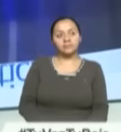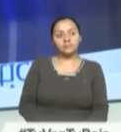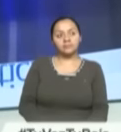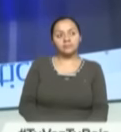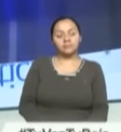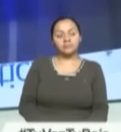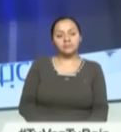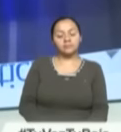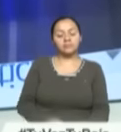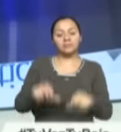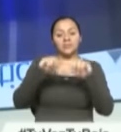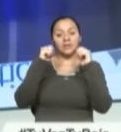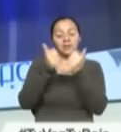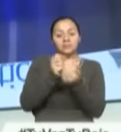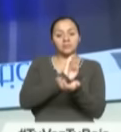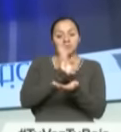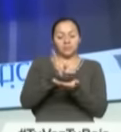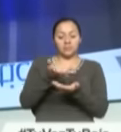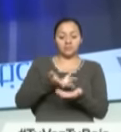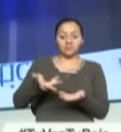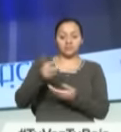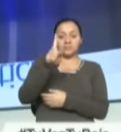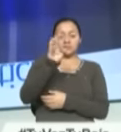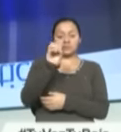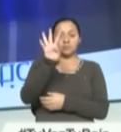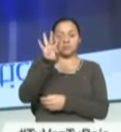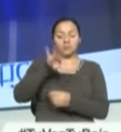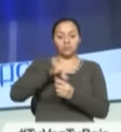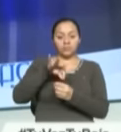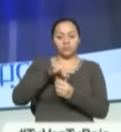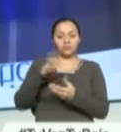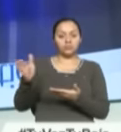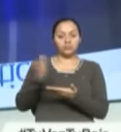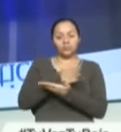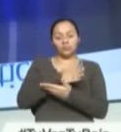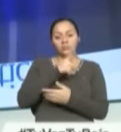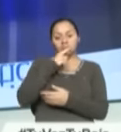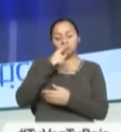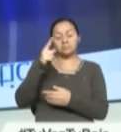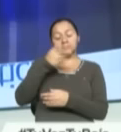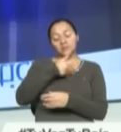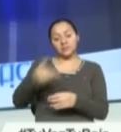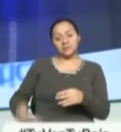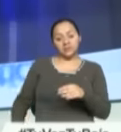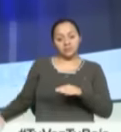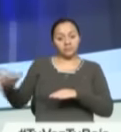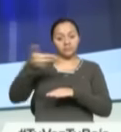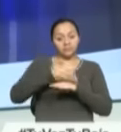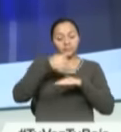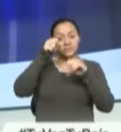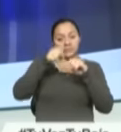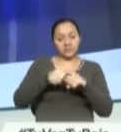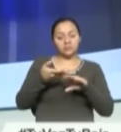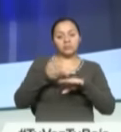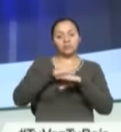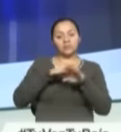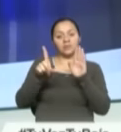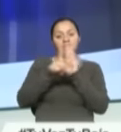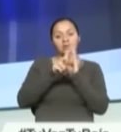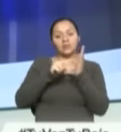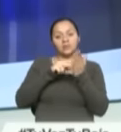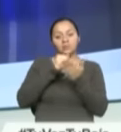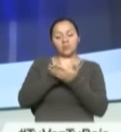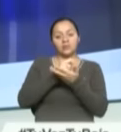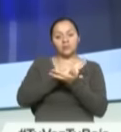El Pleno de la Asamblea Nacional, con 104 votos, se allanó a la objeción parcial enviada por el Ejecutivo al proyecto